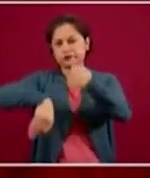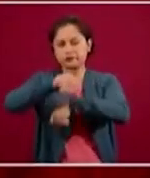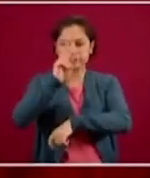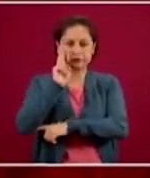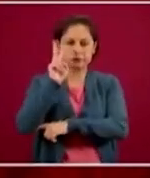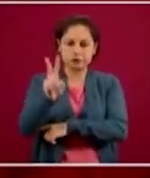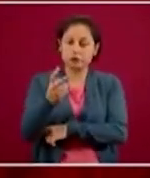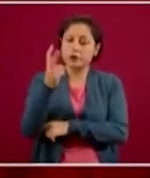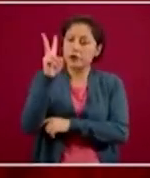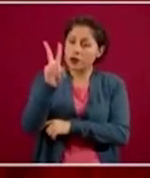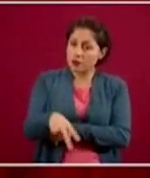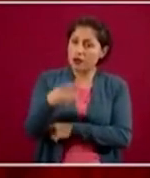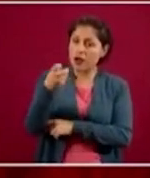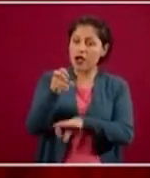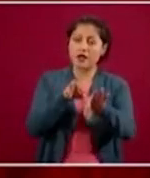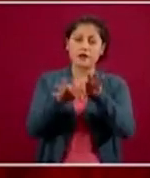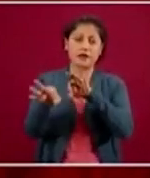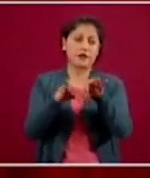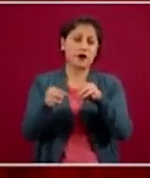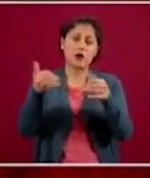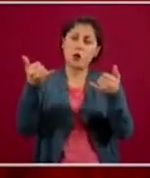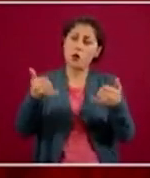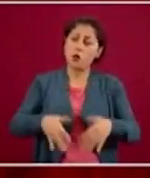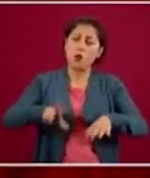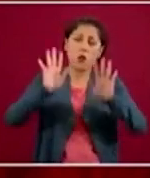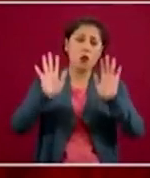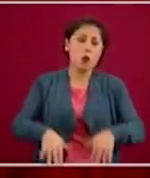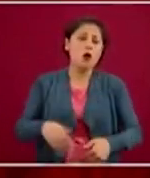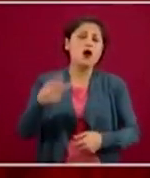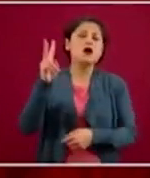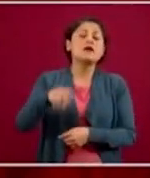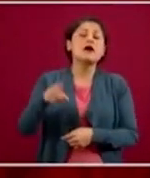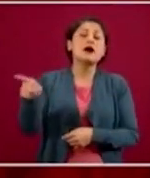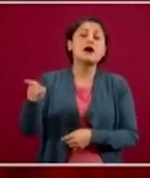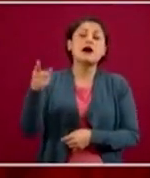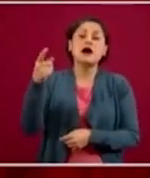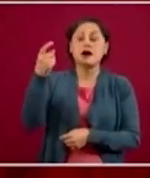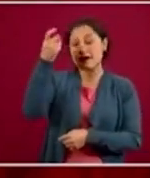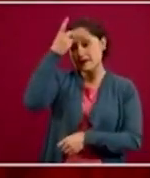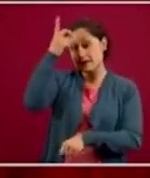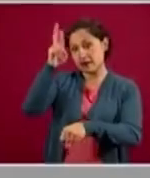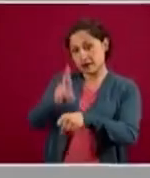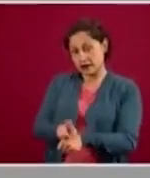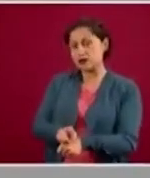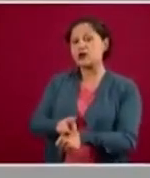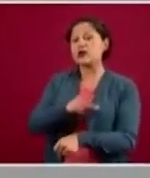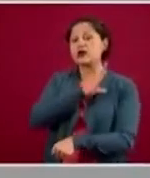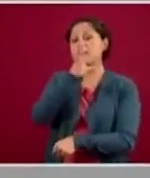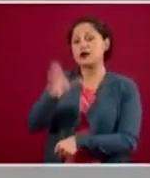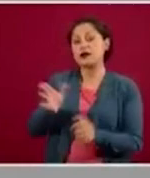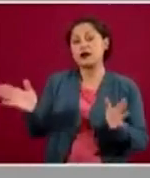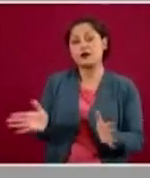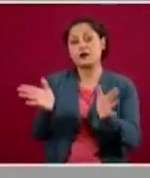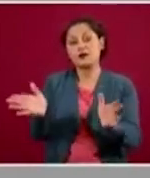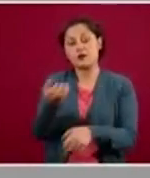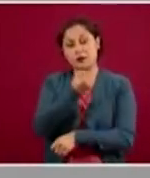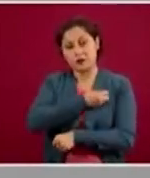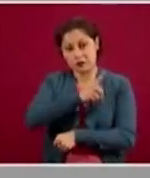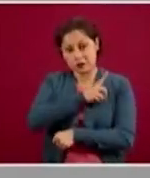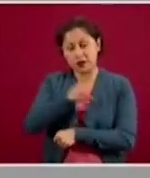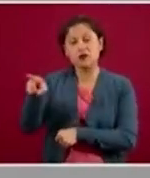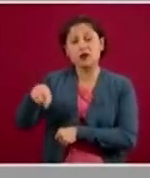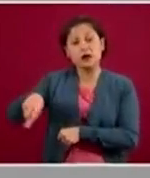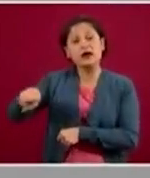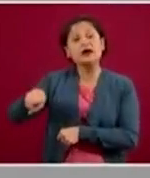coordinado en particular el doctor Ricardo Cortés Alcalá, el creador de Susana Distancia, director general de Promoción de la Salud, y todo su magnífico equipo en la